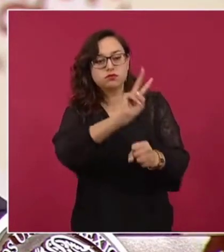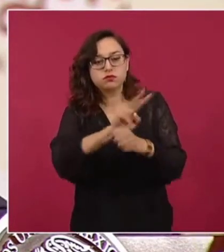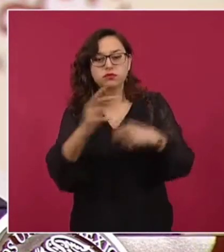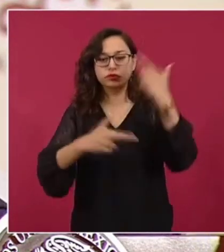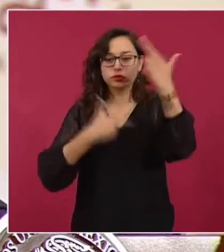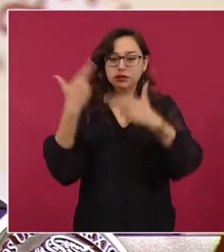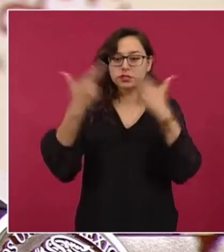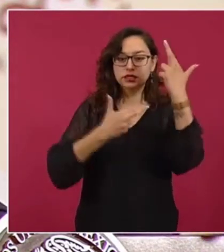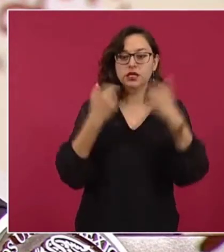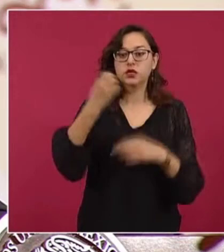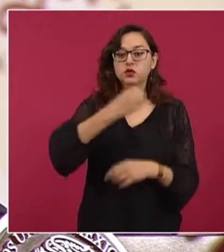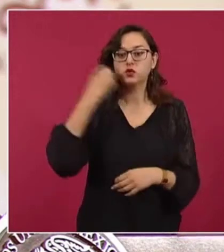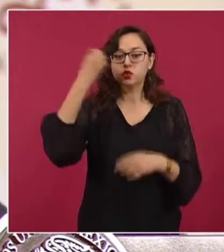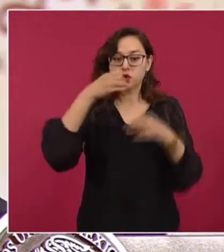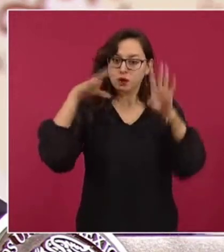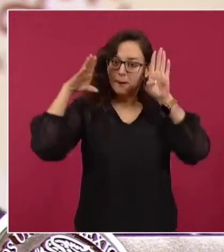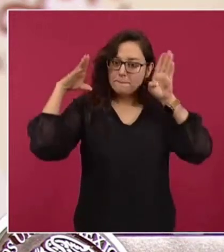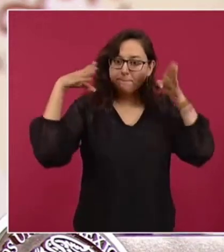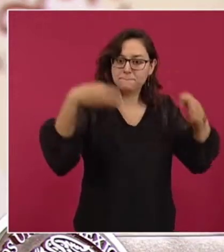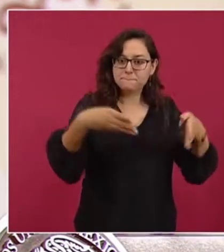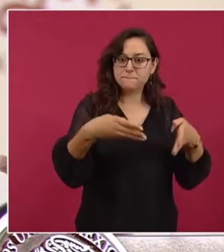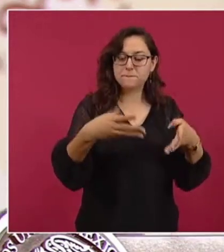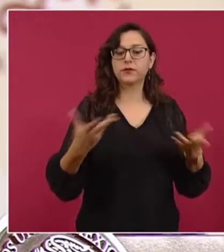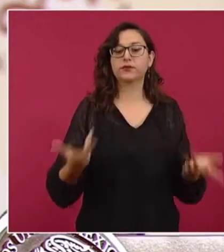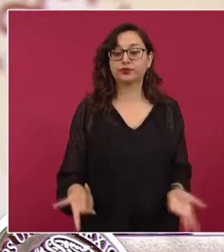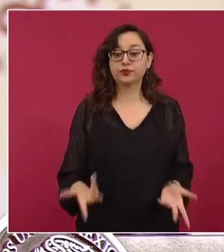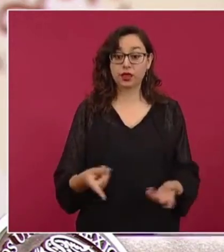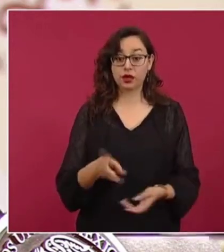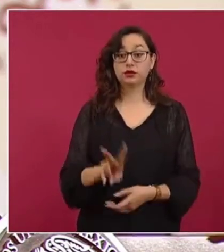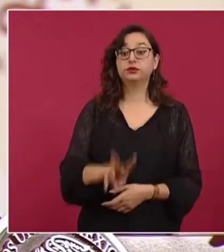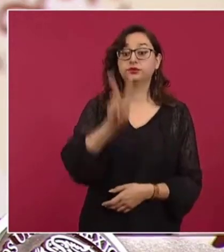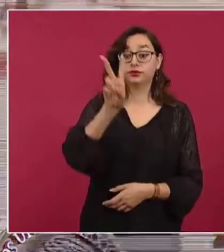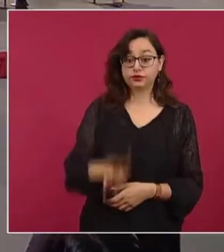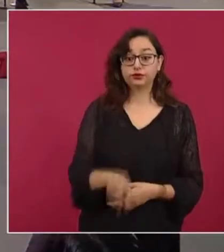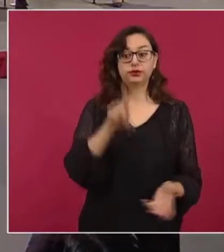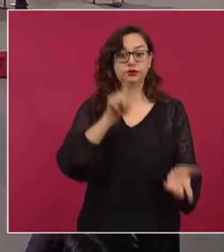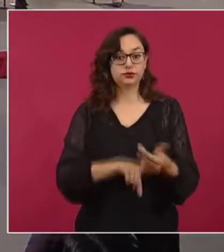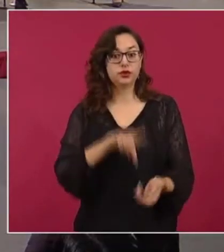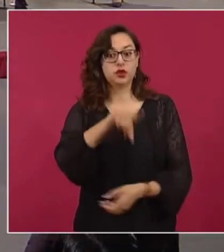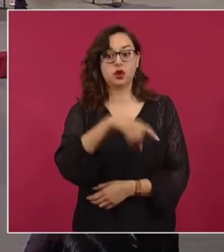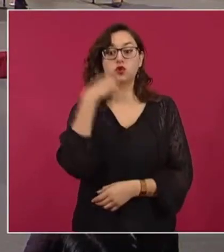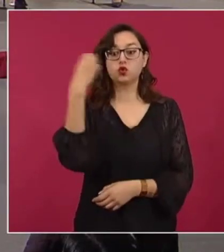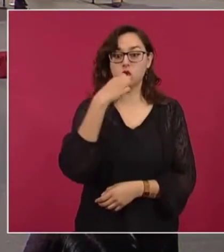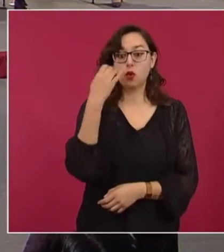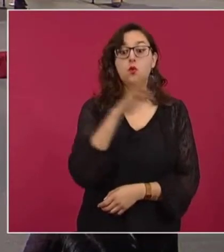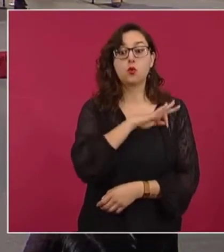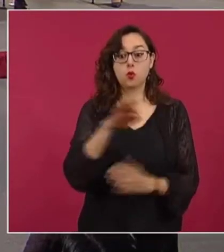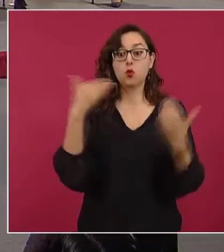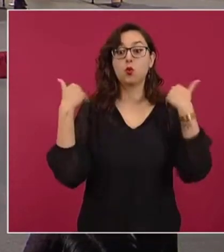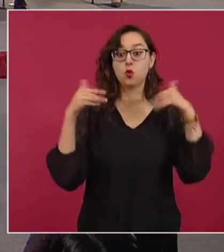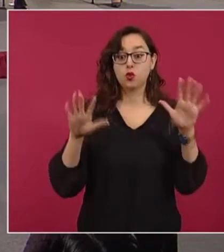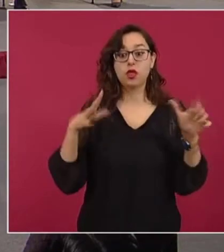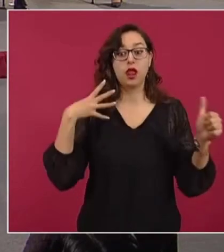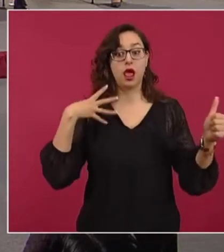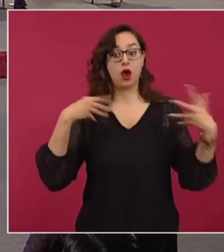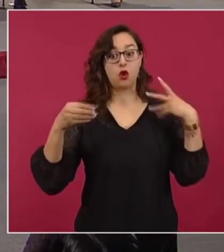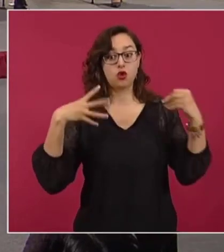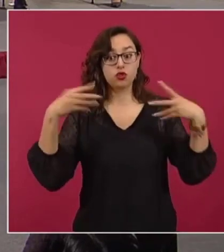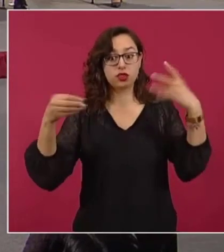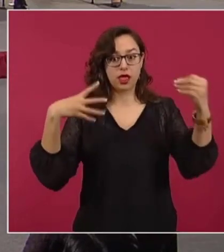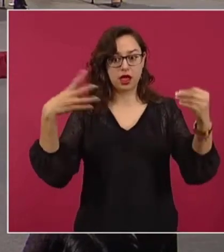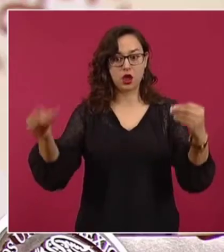si es cierto que las escuelas son sitios de importancia para el contagio, lo que vamos a ver es un repunte